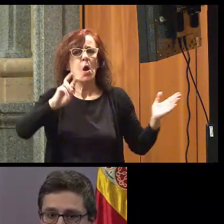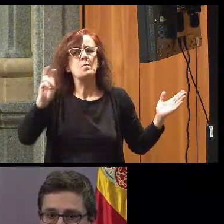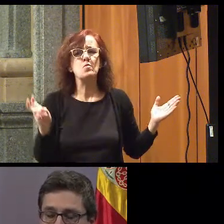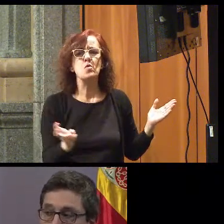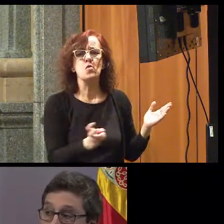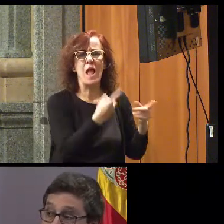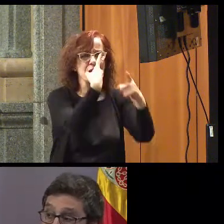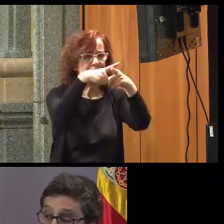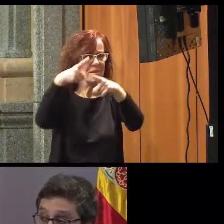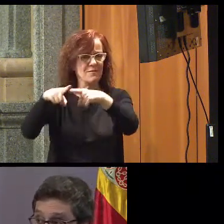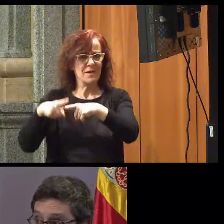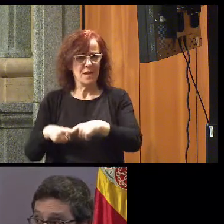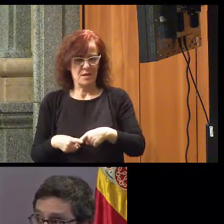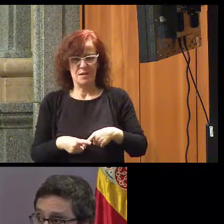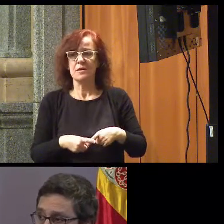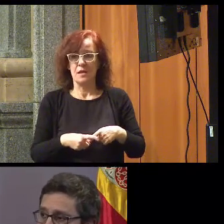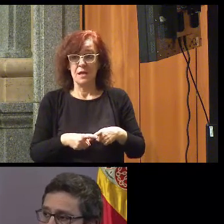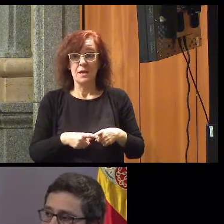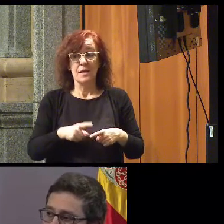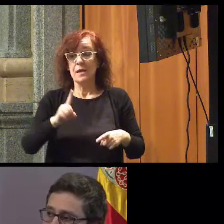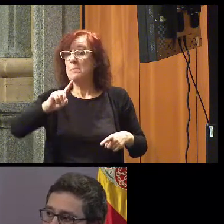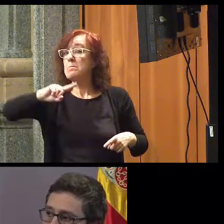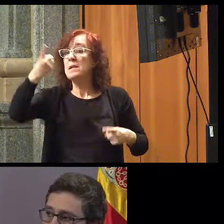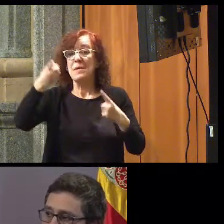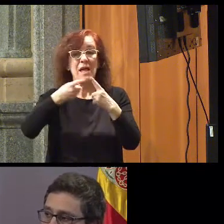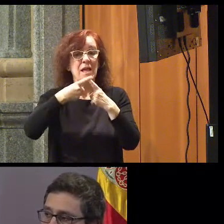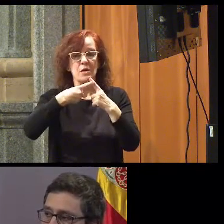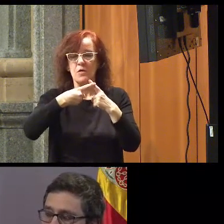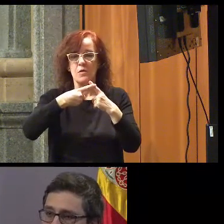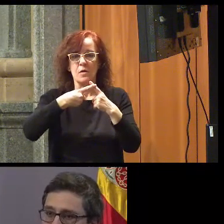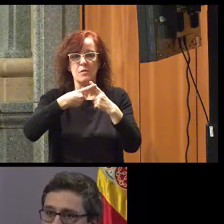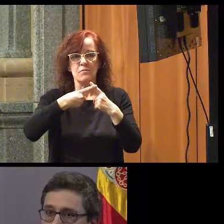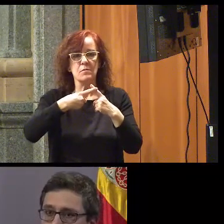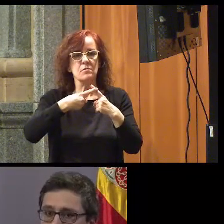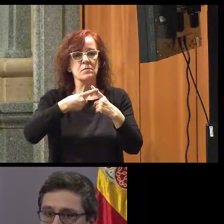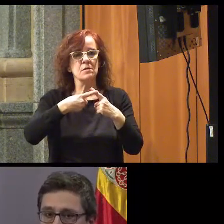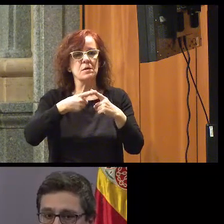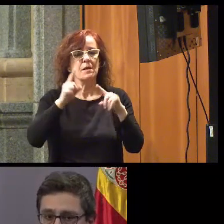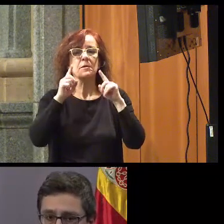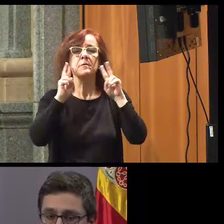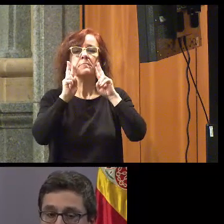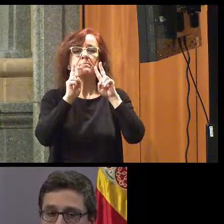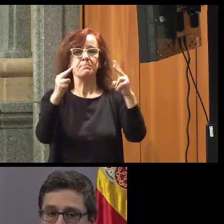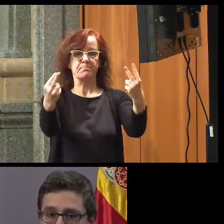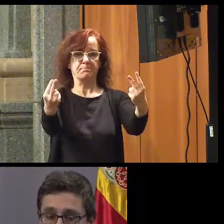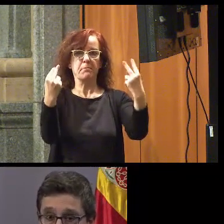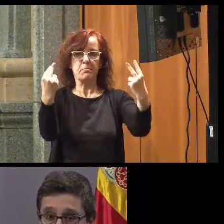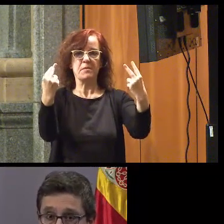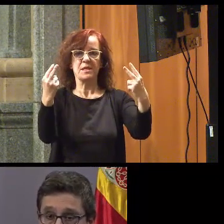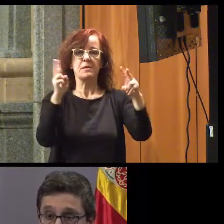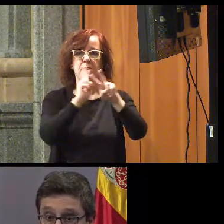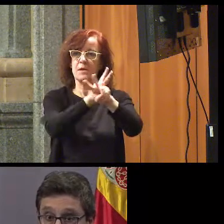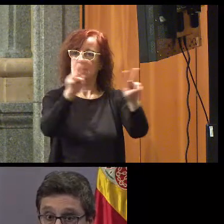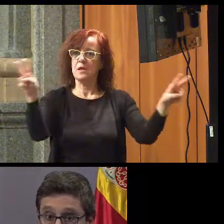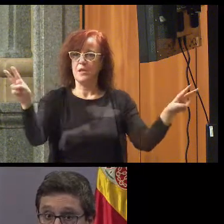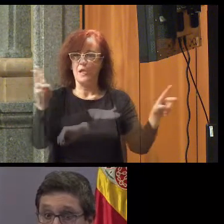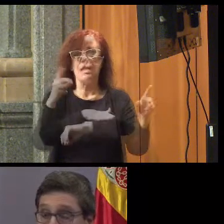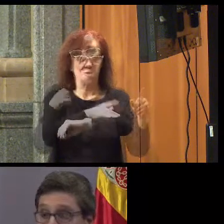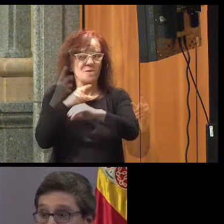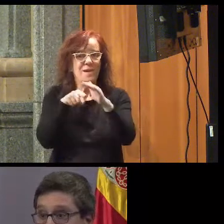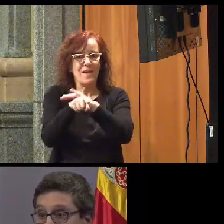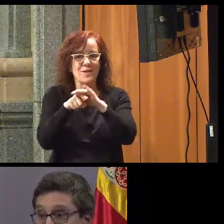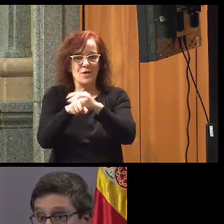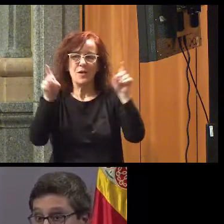diversa y sobre todo daremos visibilización, visibilizaremos la diferencia.